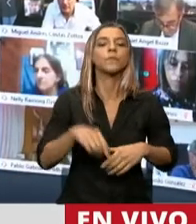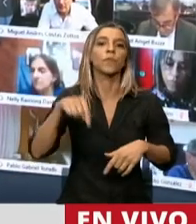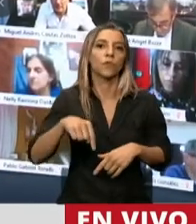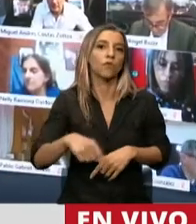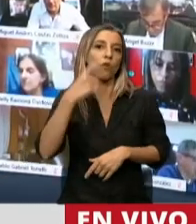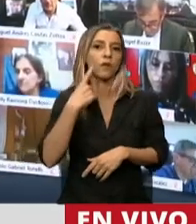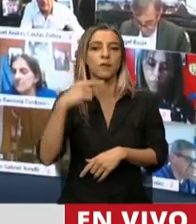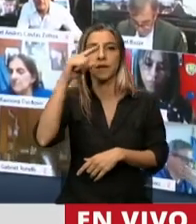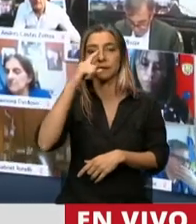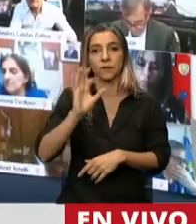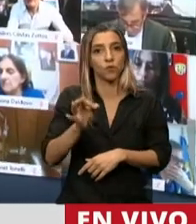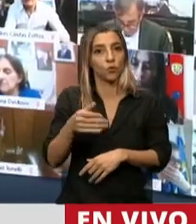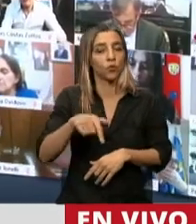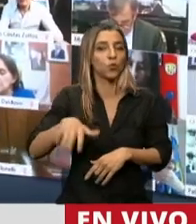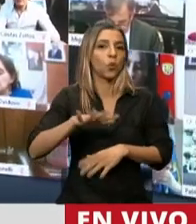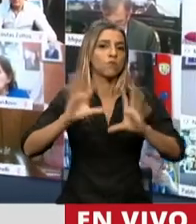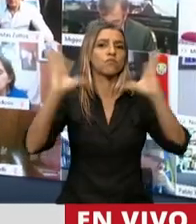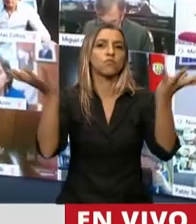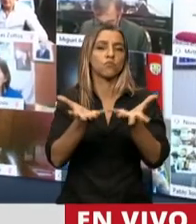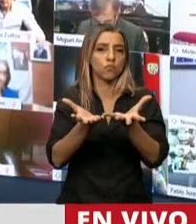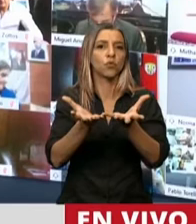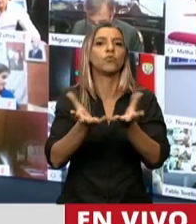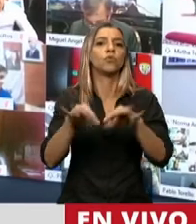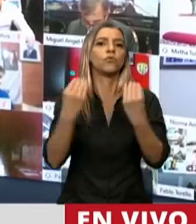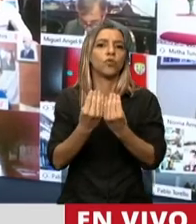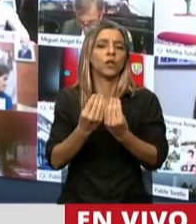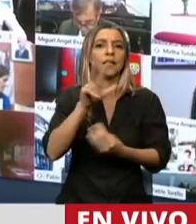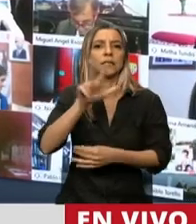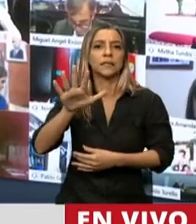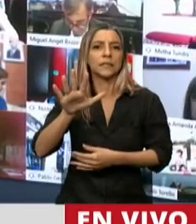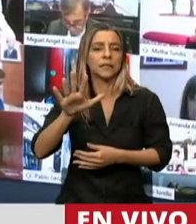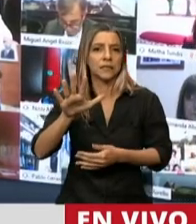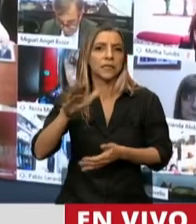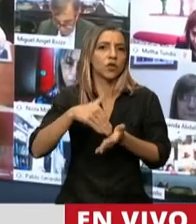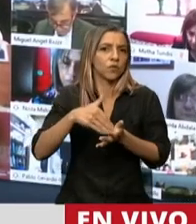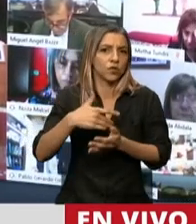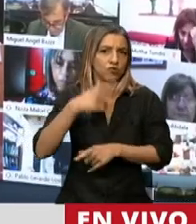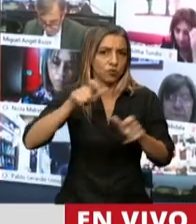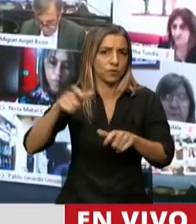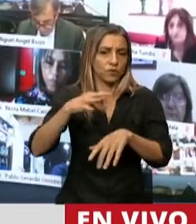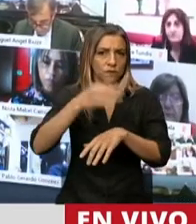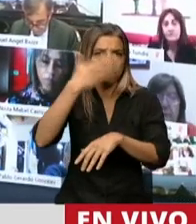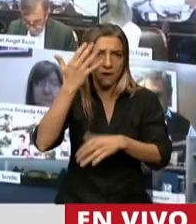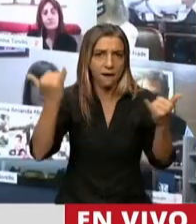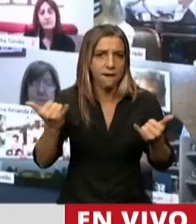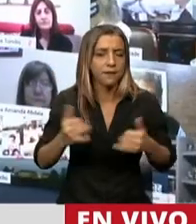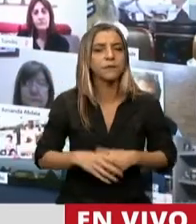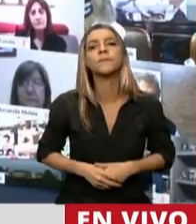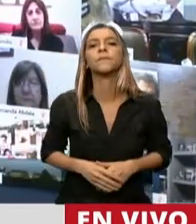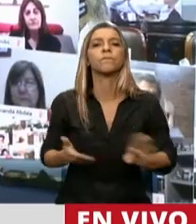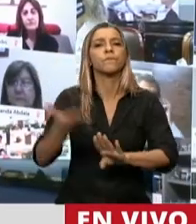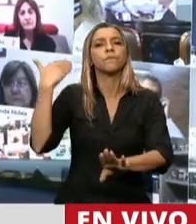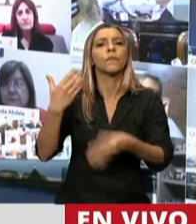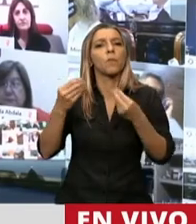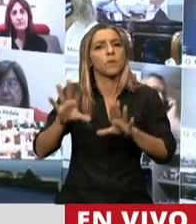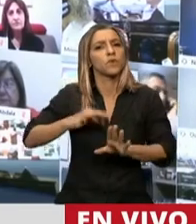a nivel mundial tenemos ya más de 35 millones de casos. Recuerden que para el comienzo del año